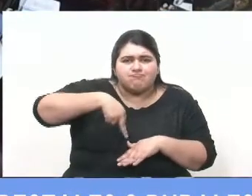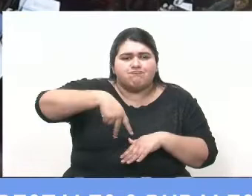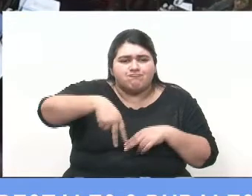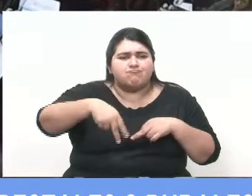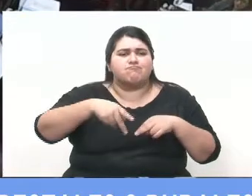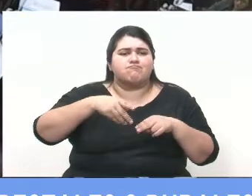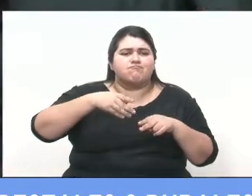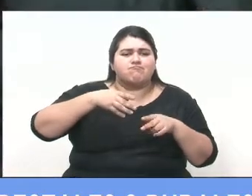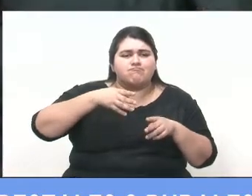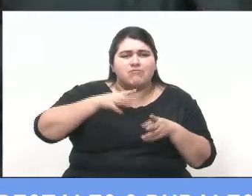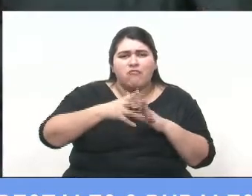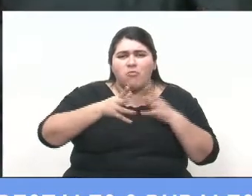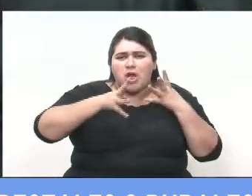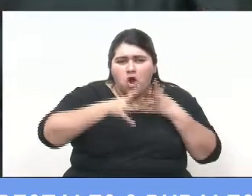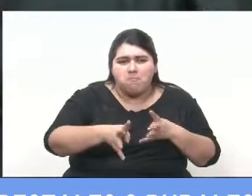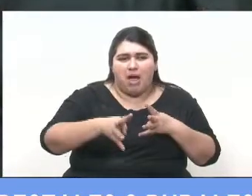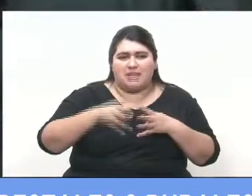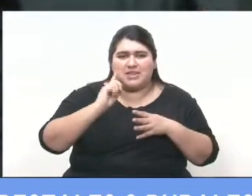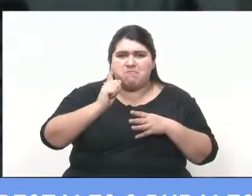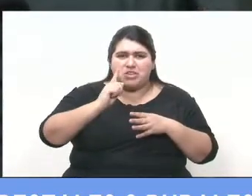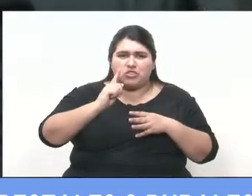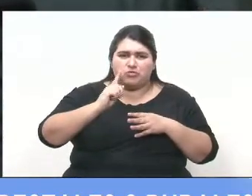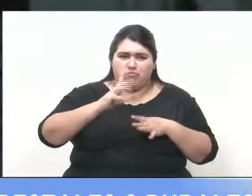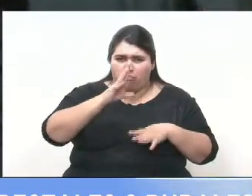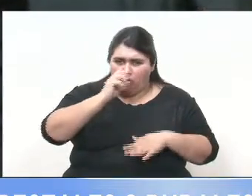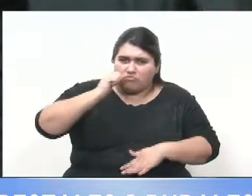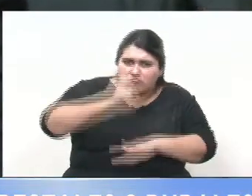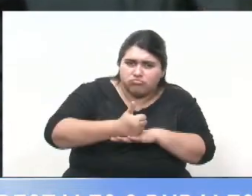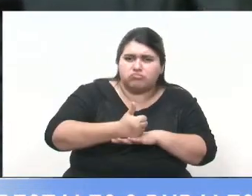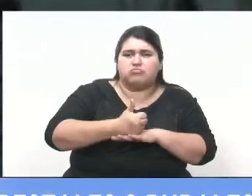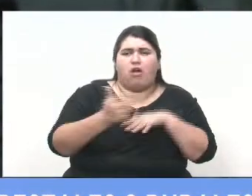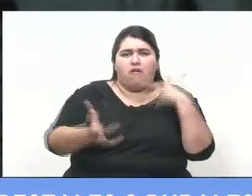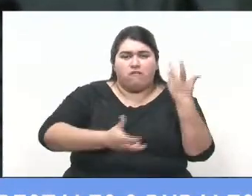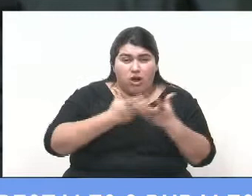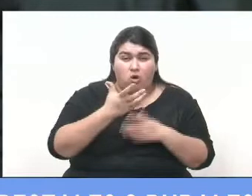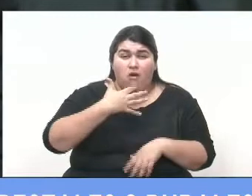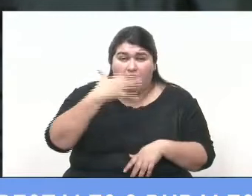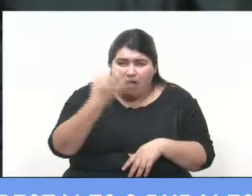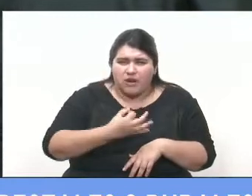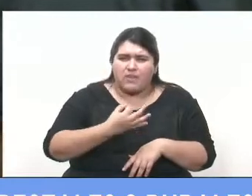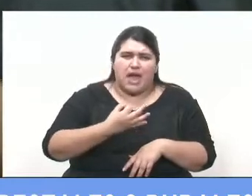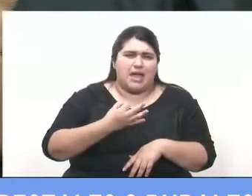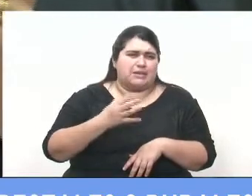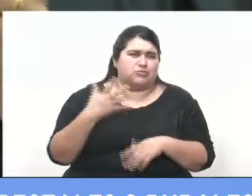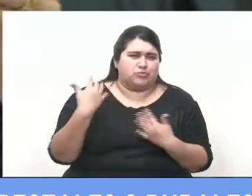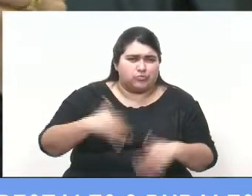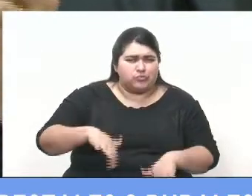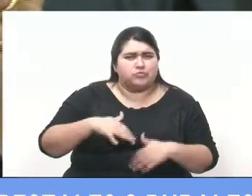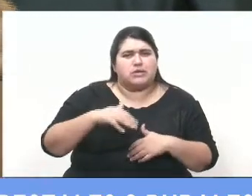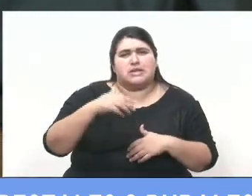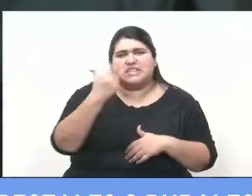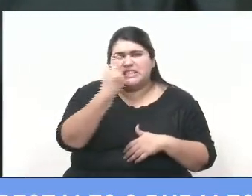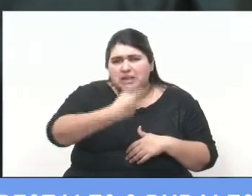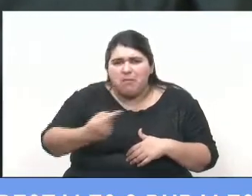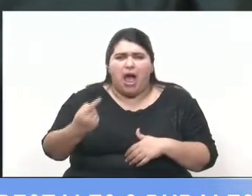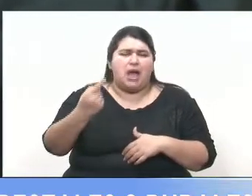en la primera línea de fuego. Esto, la verdad que son días y días combatiendo así.